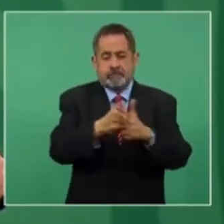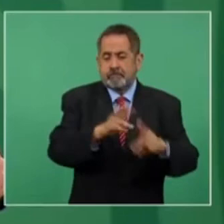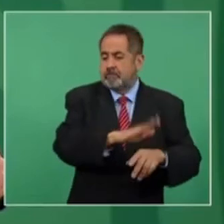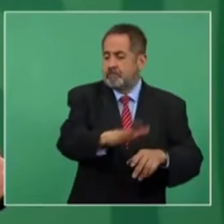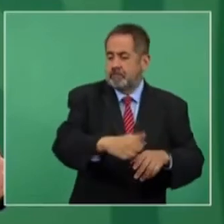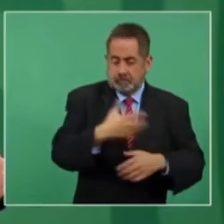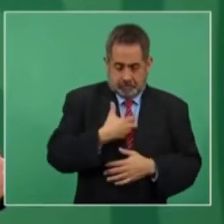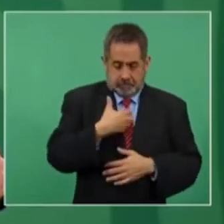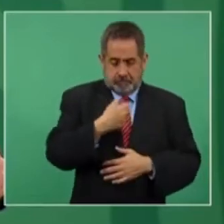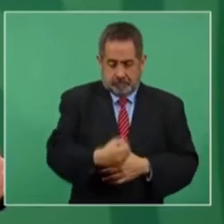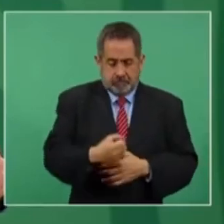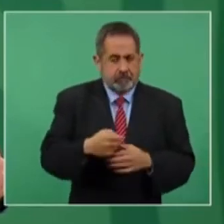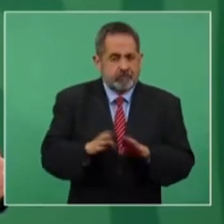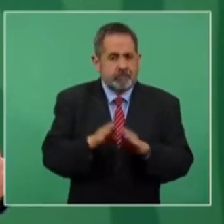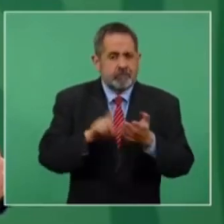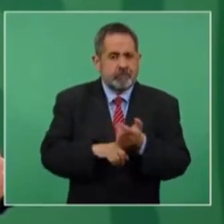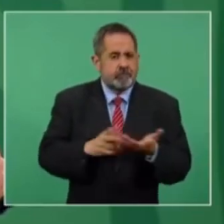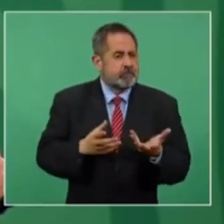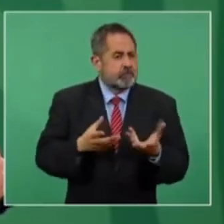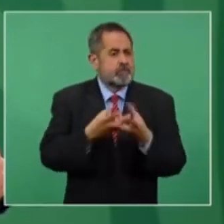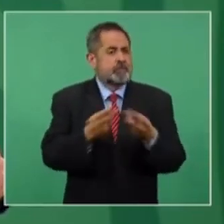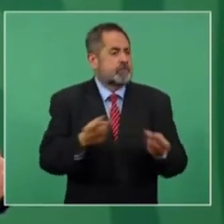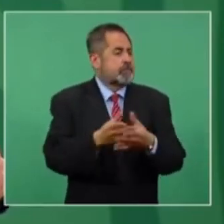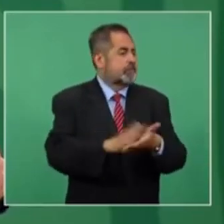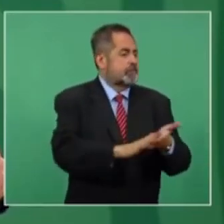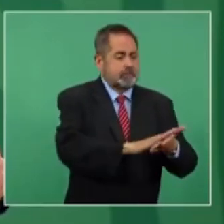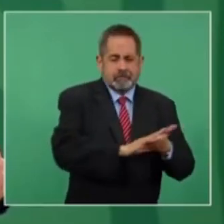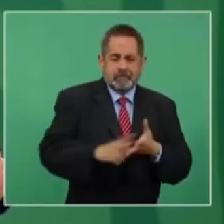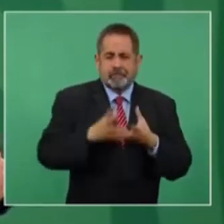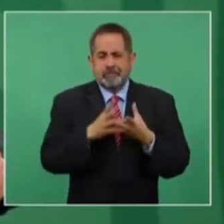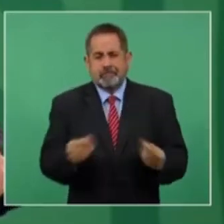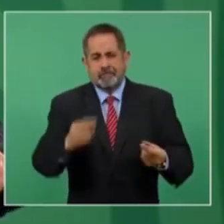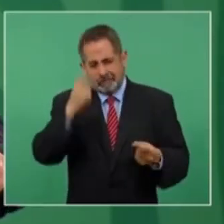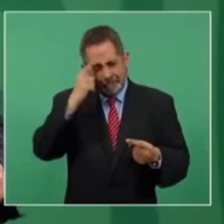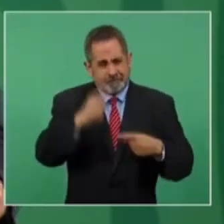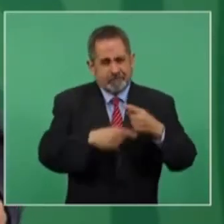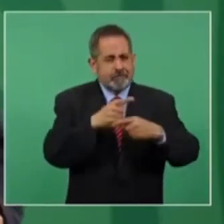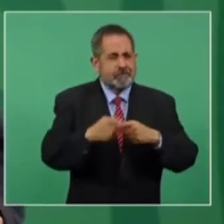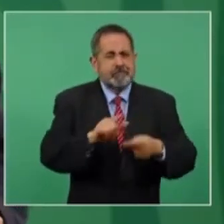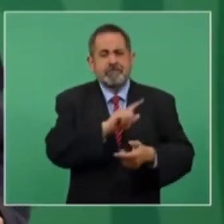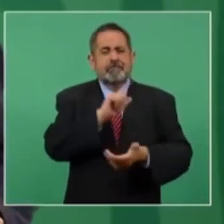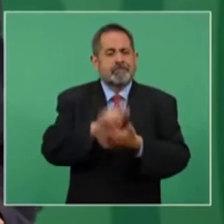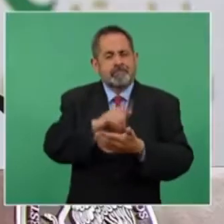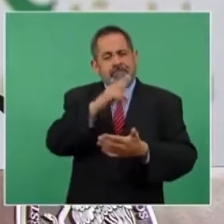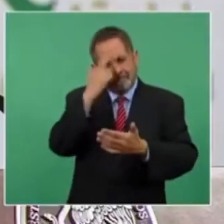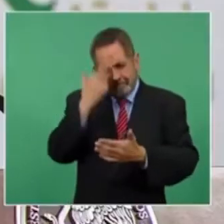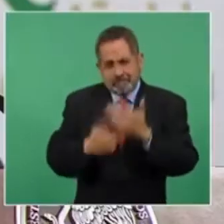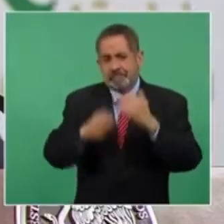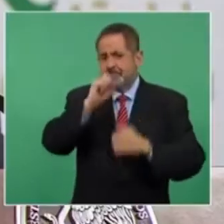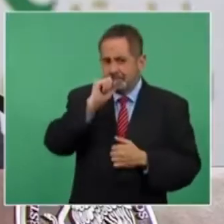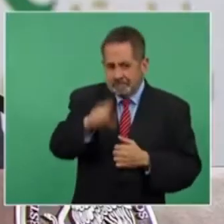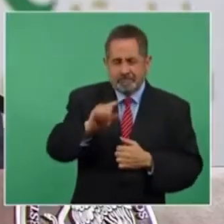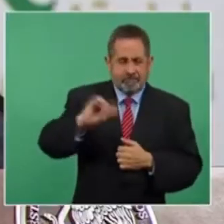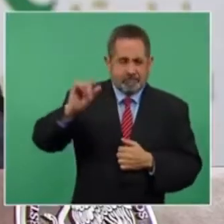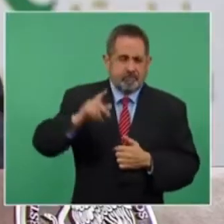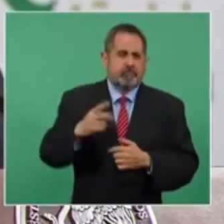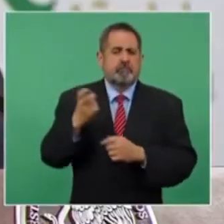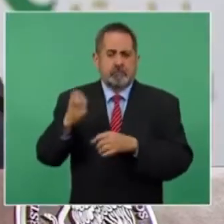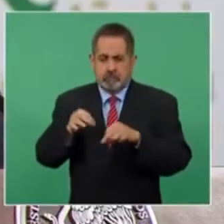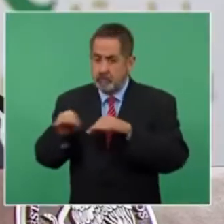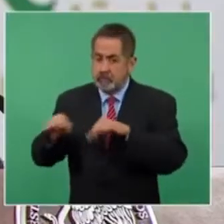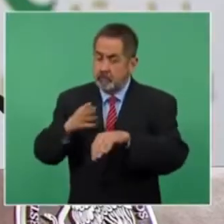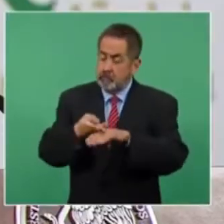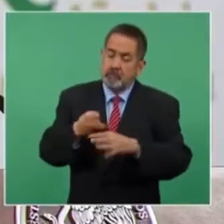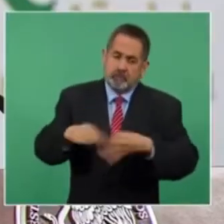fueron desaparecidos para borrar toda huella de la actividad ilícita de las propias autoridades. Este es un trabajo